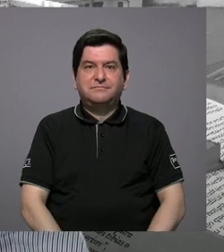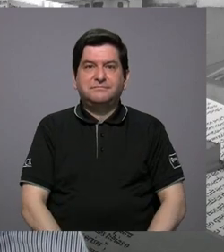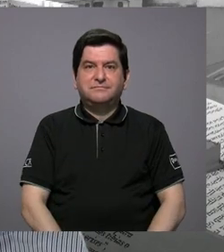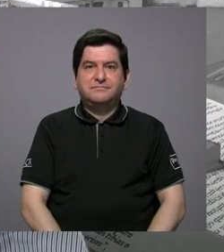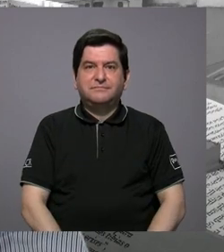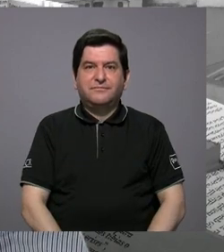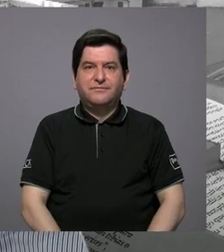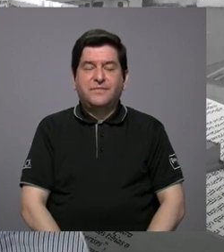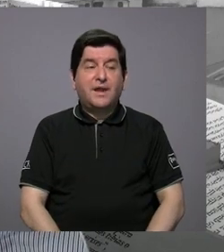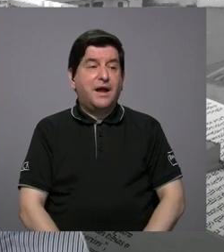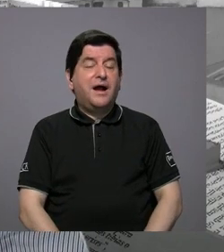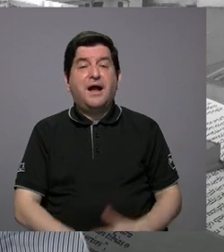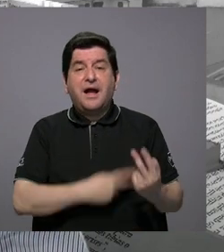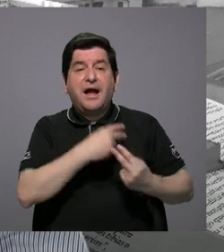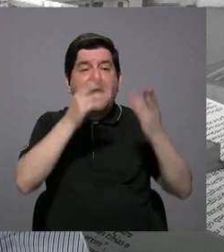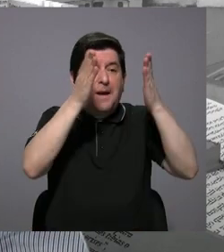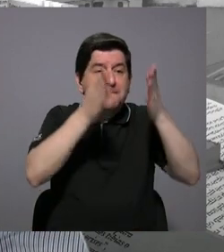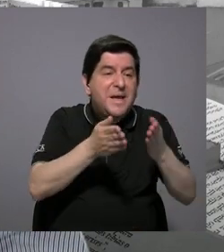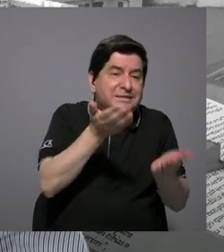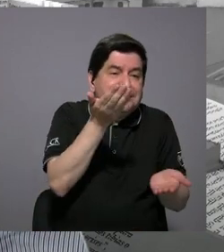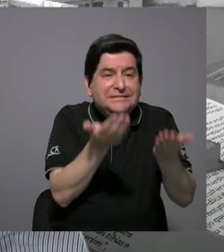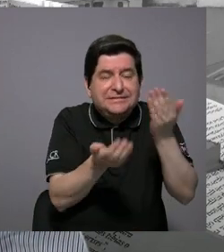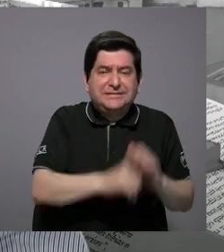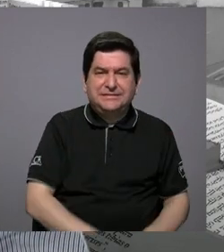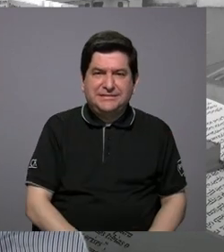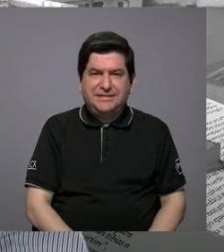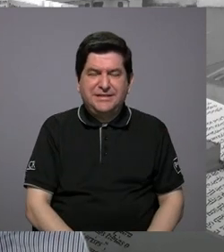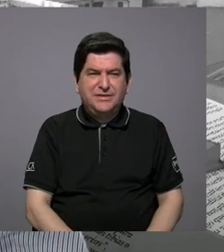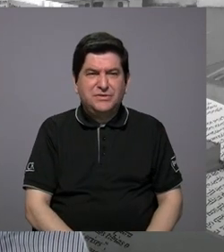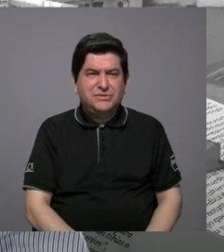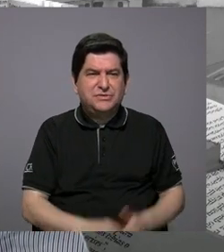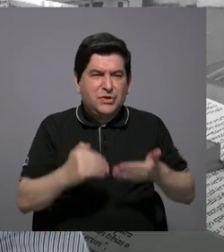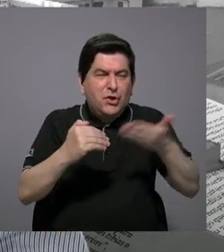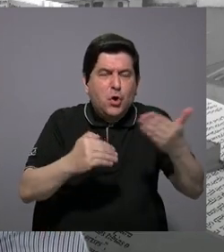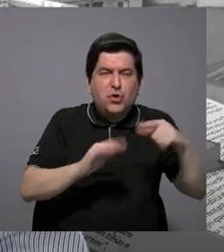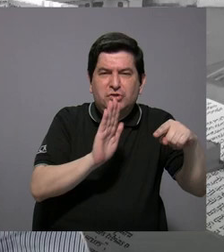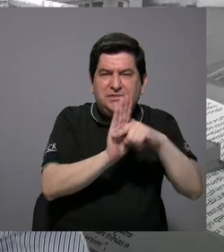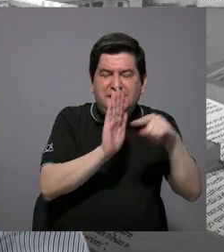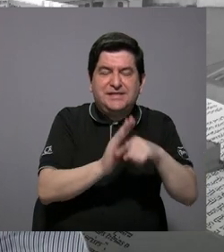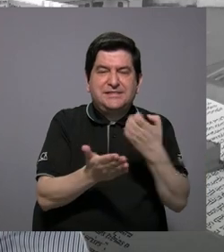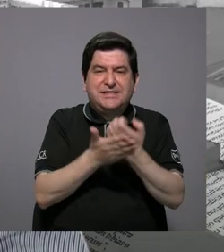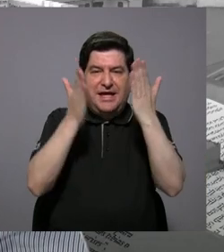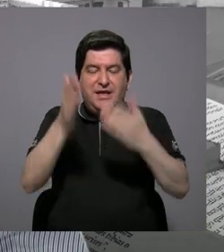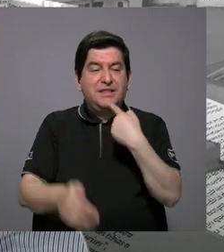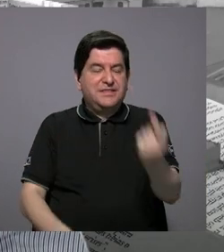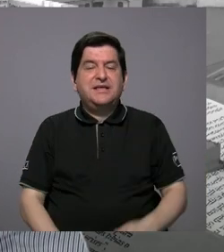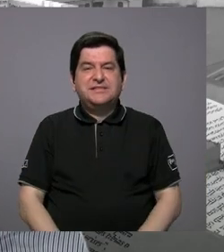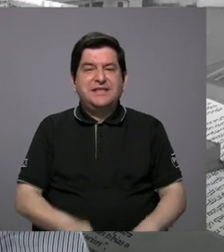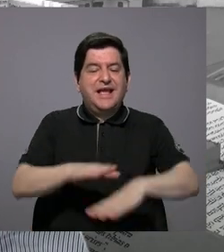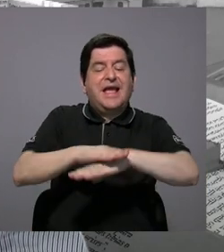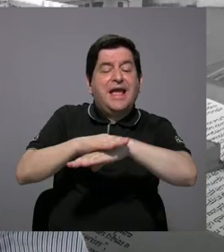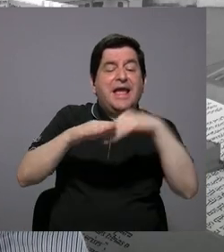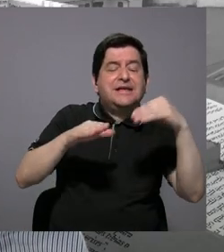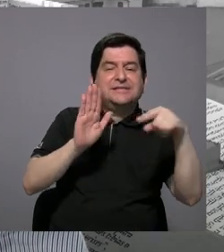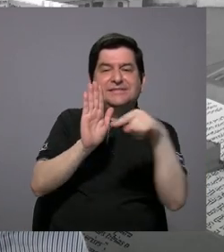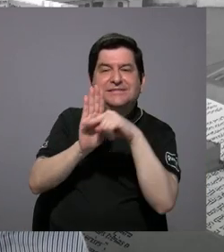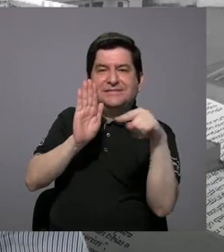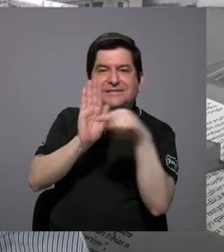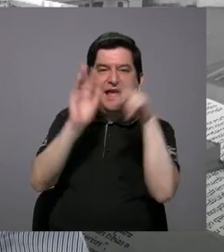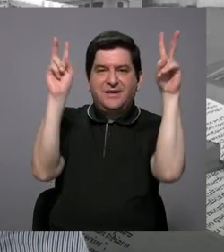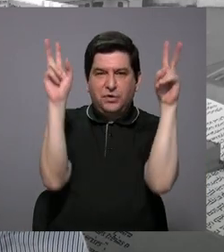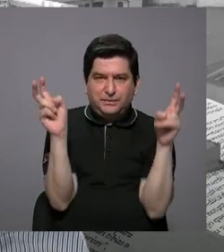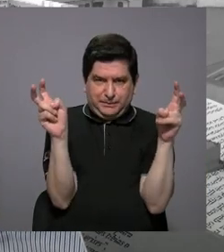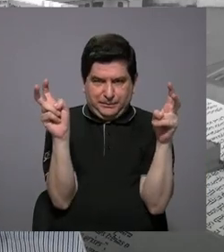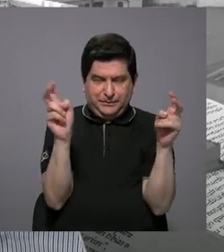Entonces, son vecinos que crean aspectos negativos, lo que los economistas llaman externalidades negativas, y